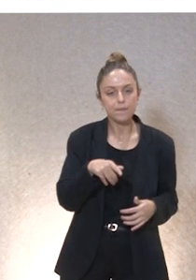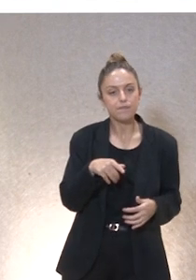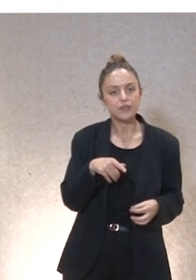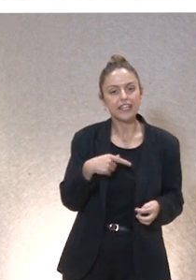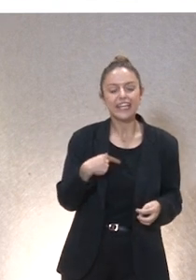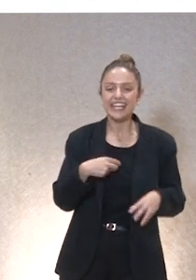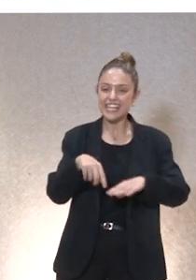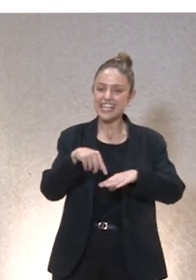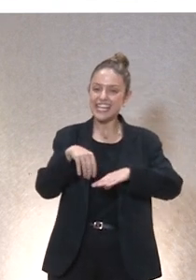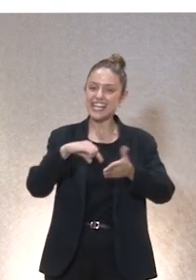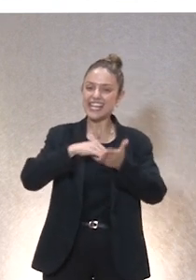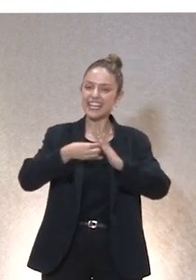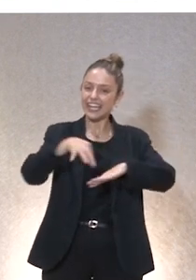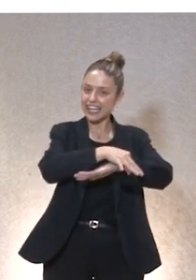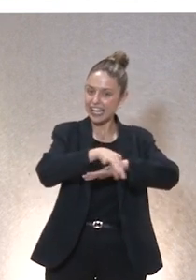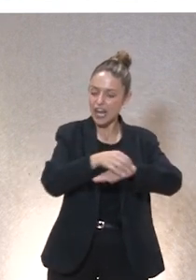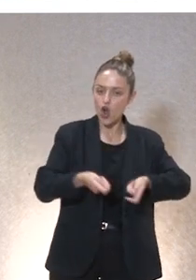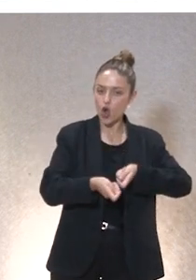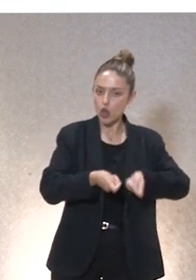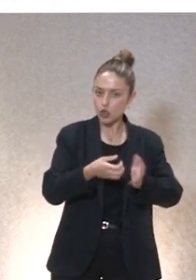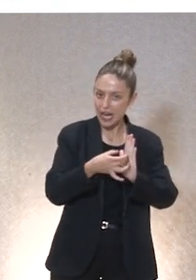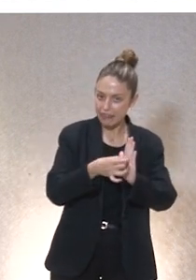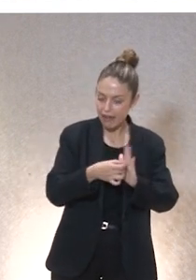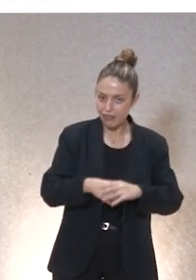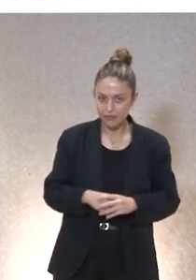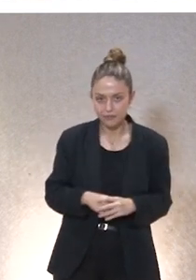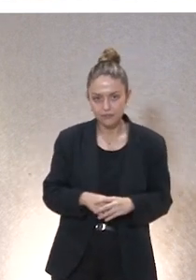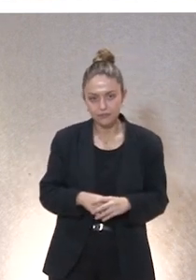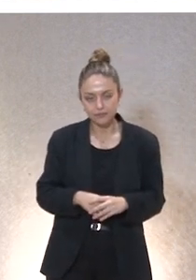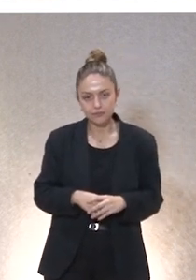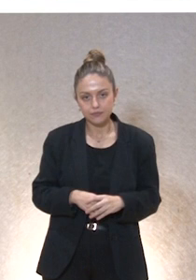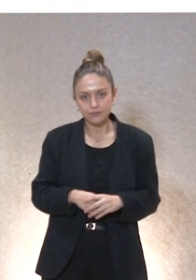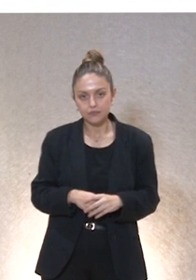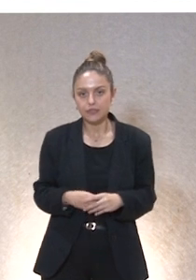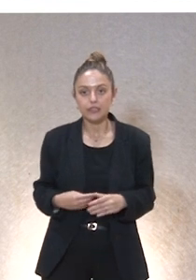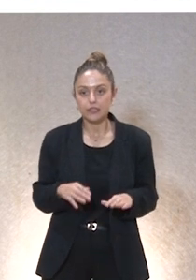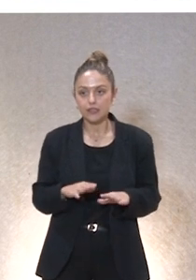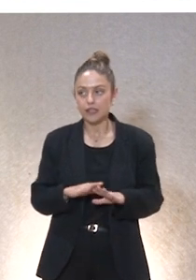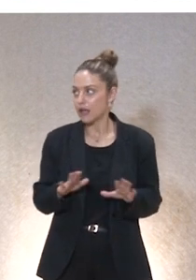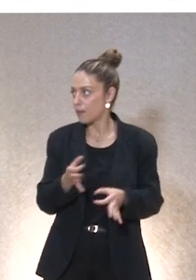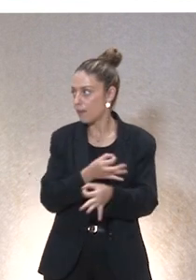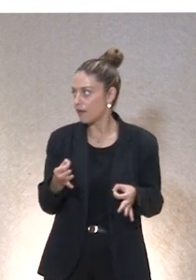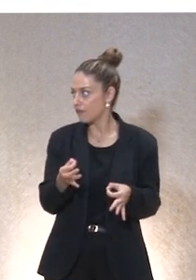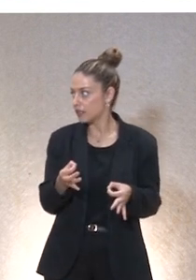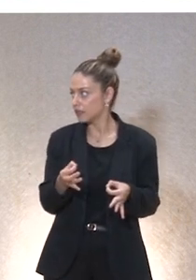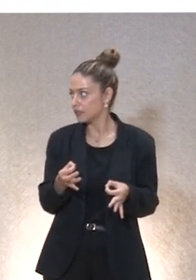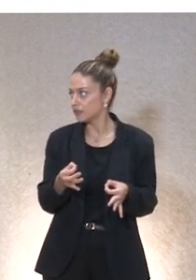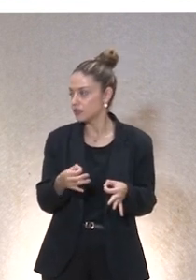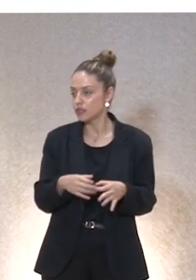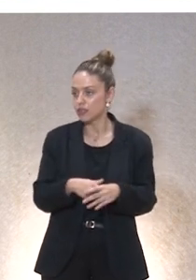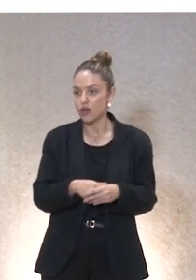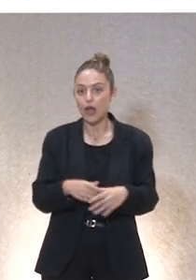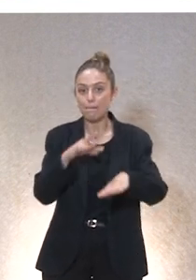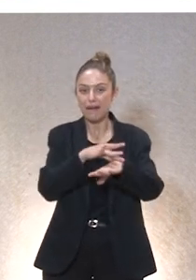ingeniero en controles de calidad clic hemos terminado ha estado perfecto se ha muerto el